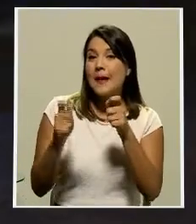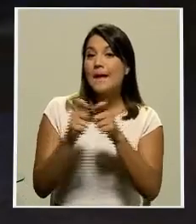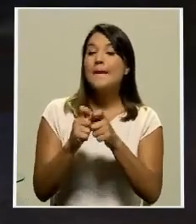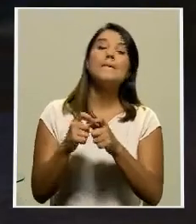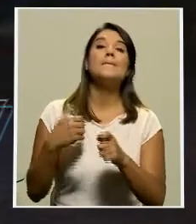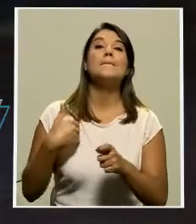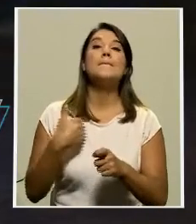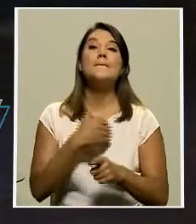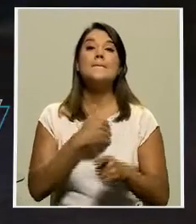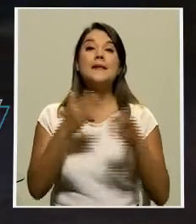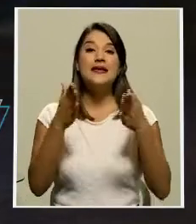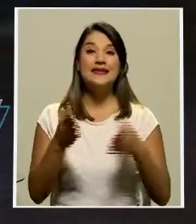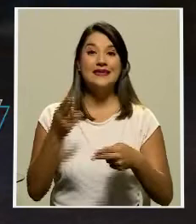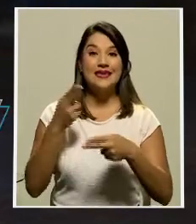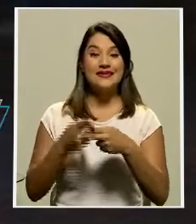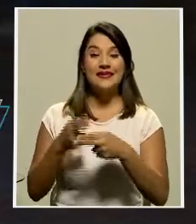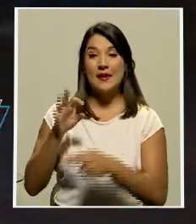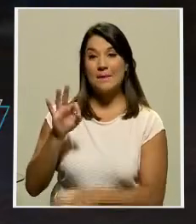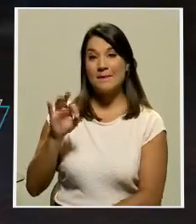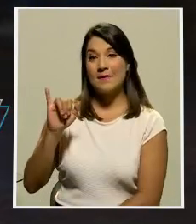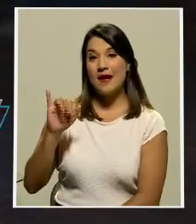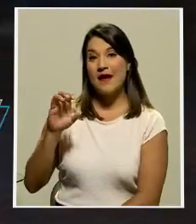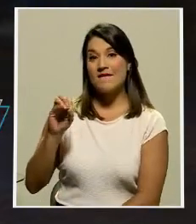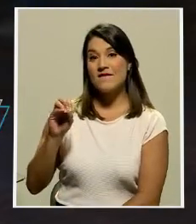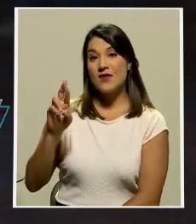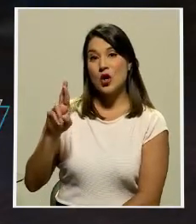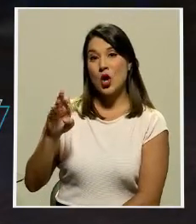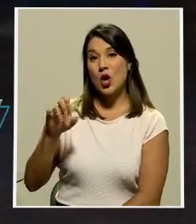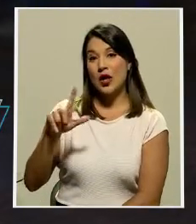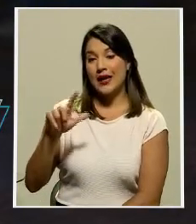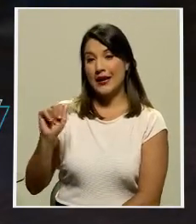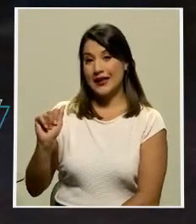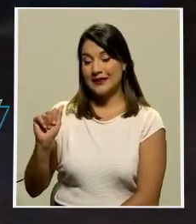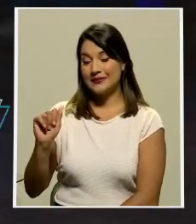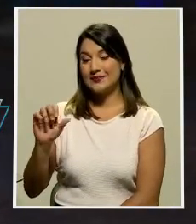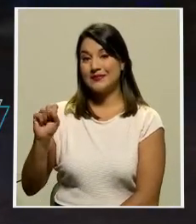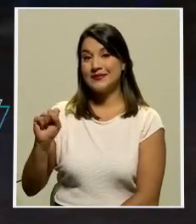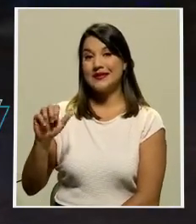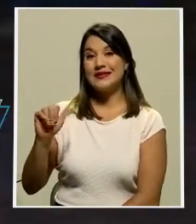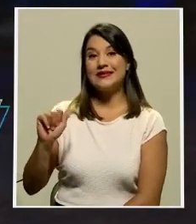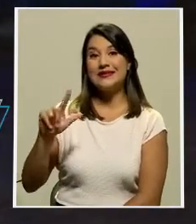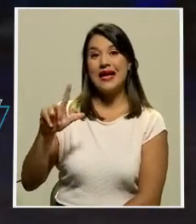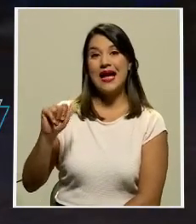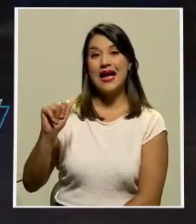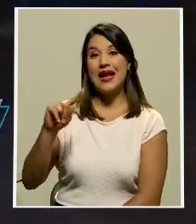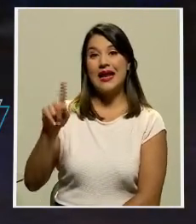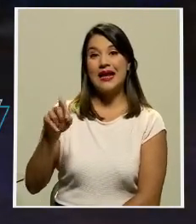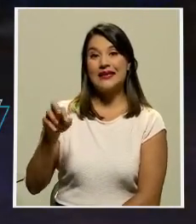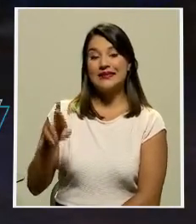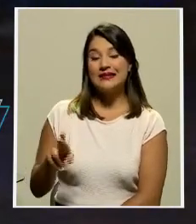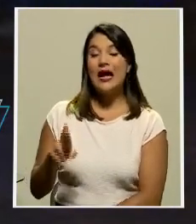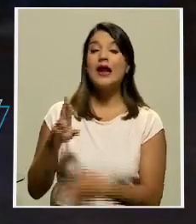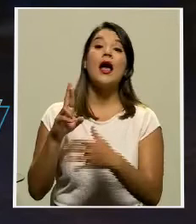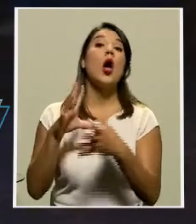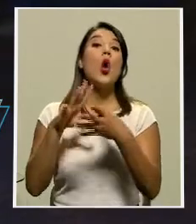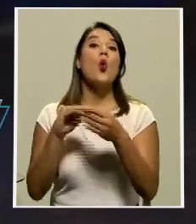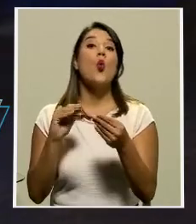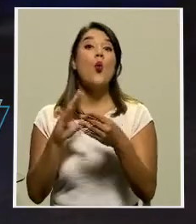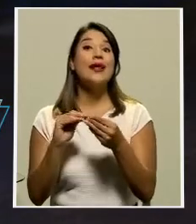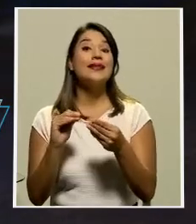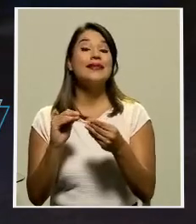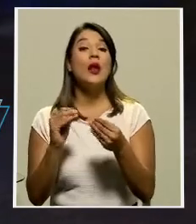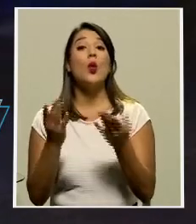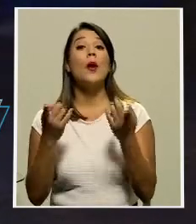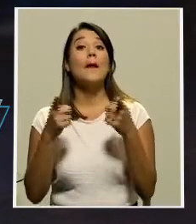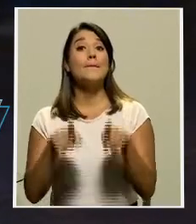Fiorella Salazar brinda declaraciones y da una explicación de lo que está sucediendo con este caso.